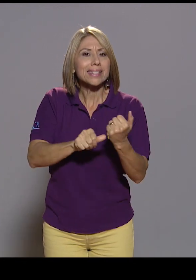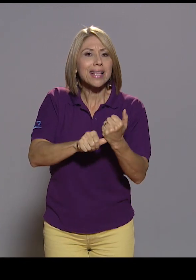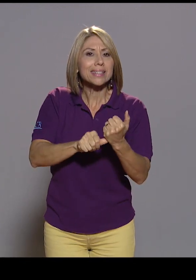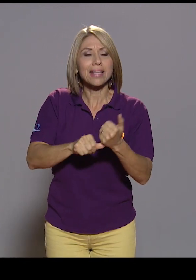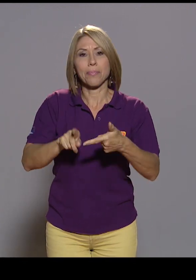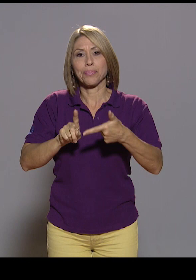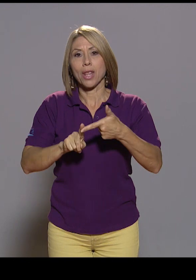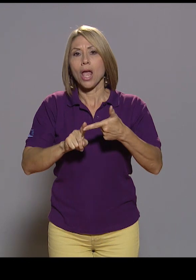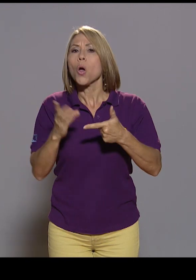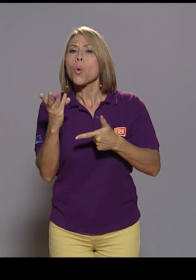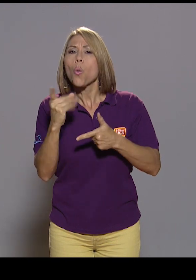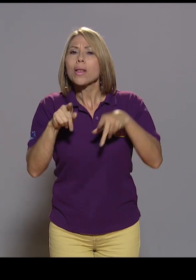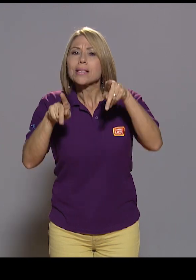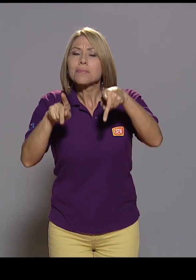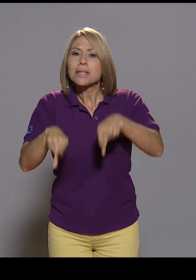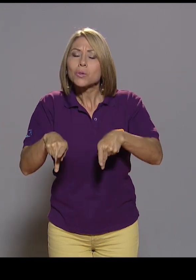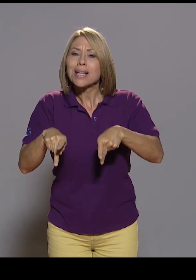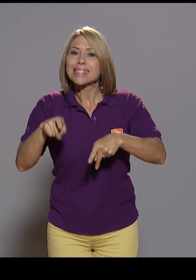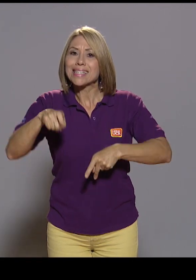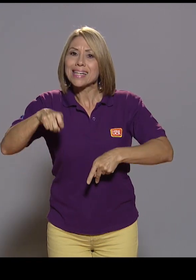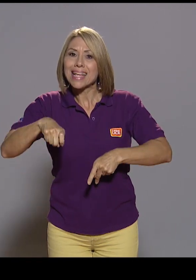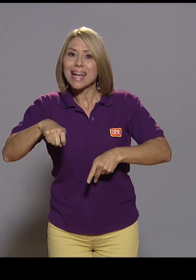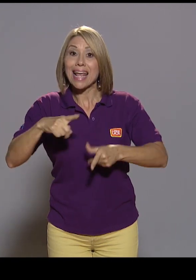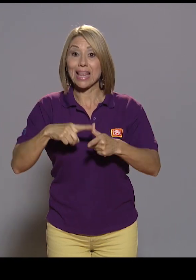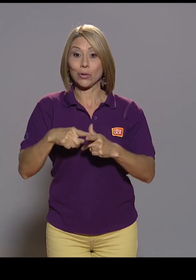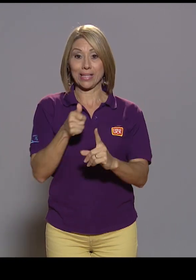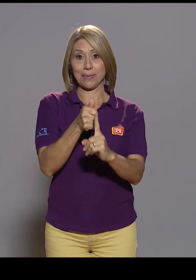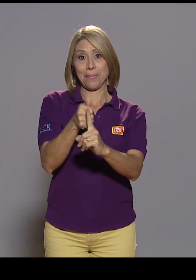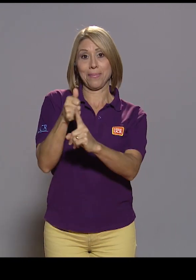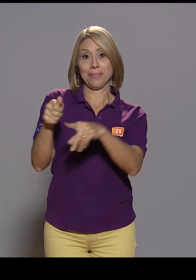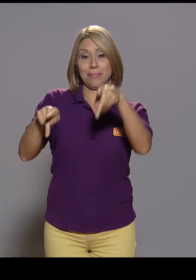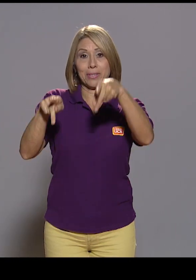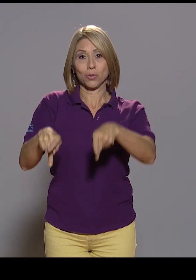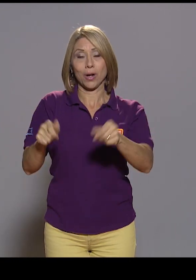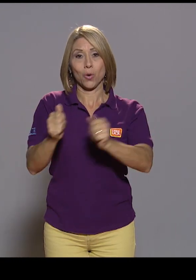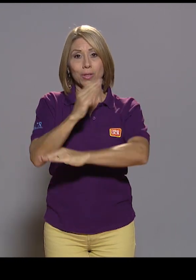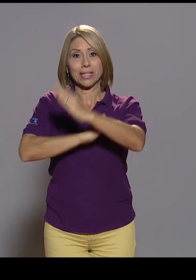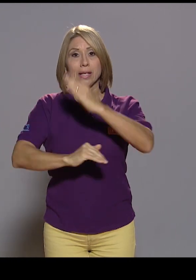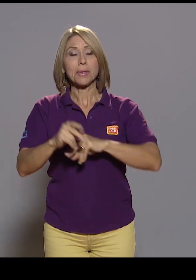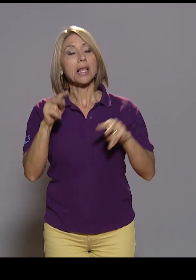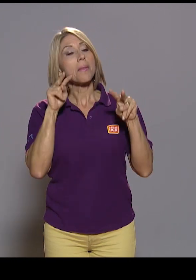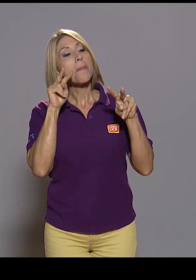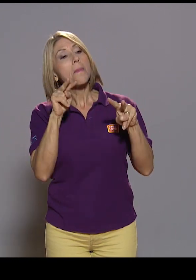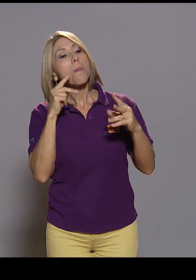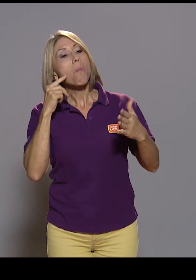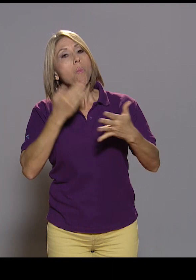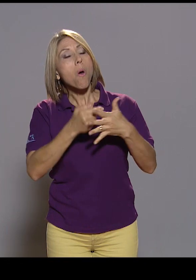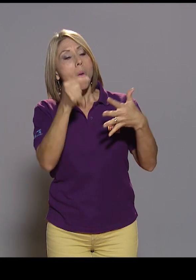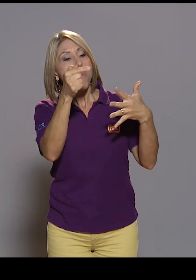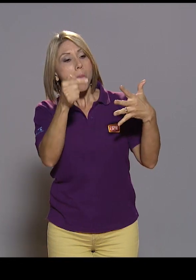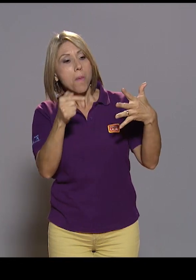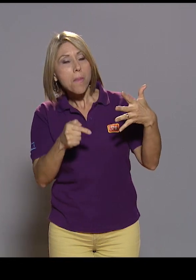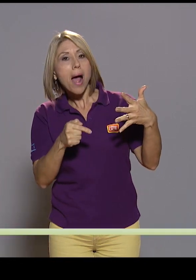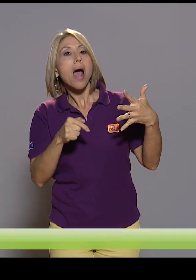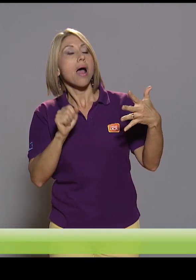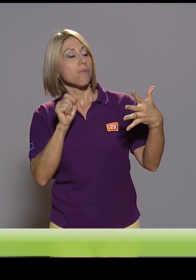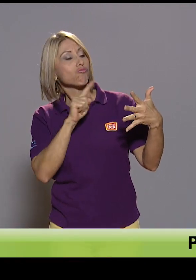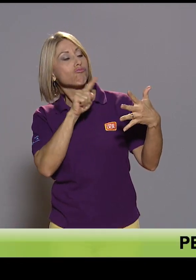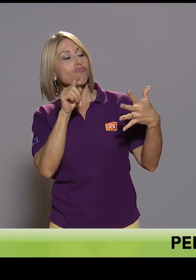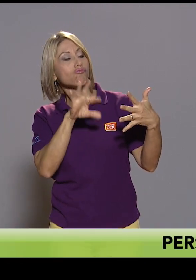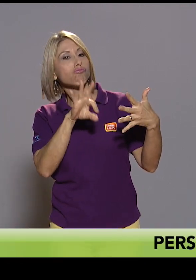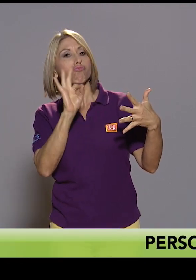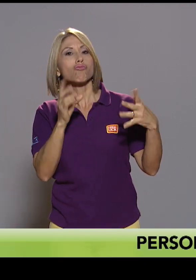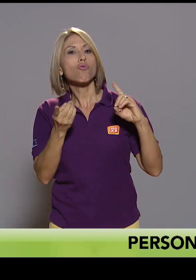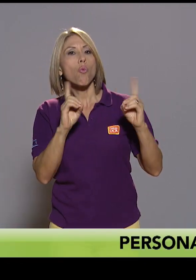el paso siguiente es que la persona con discapacidad elija, ¿verdad? Qué asistentes más se ajustan a sus particularidades, ¿verdad?